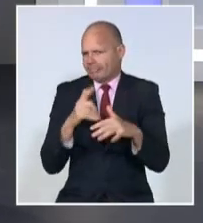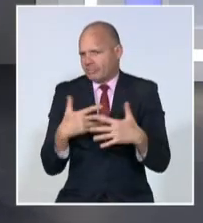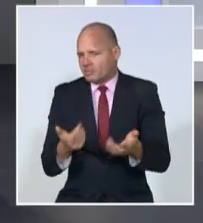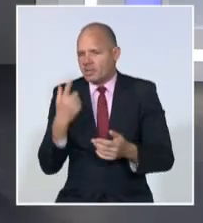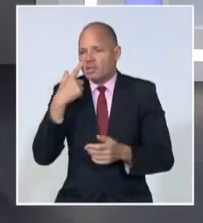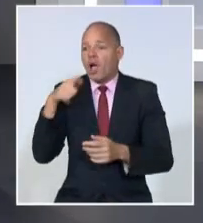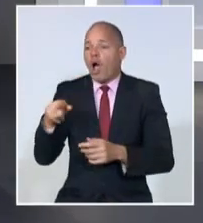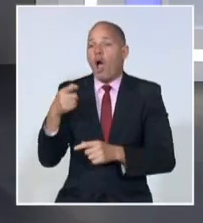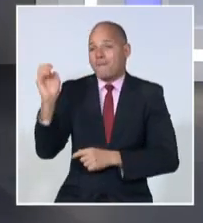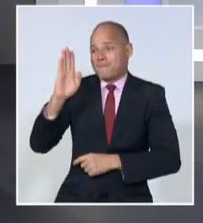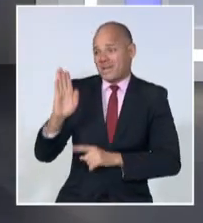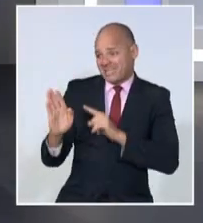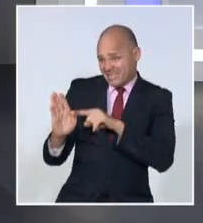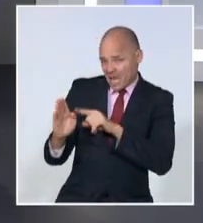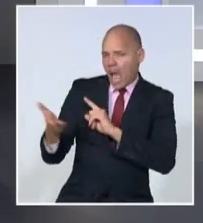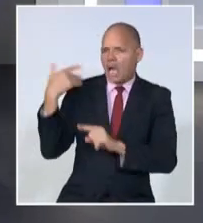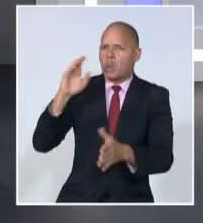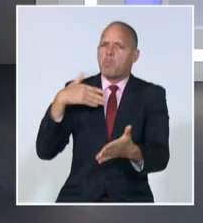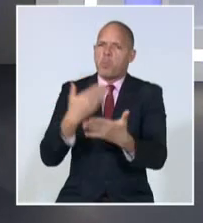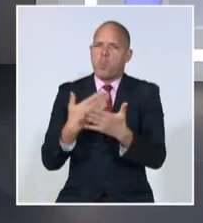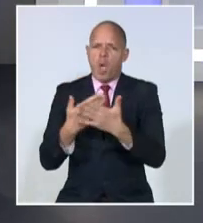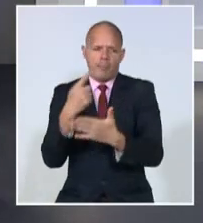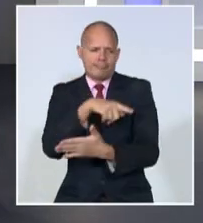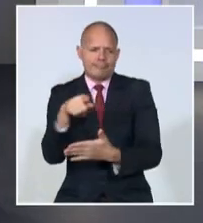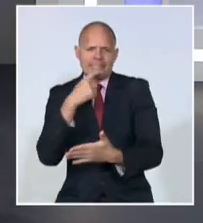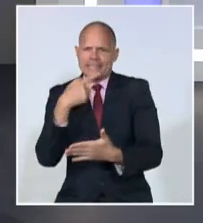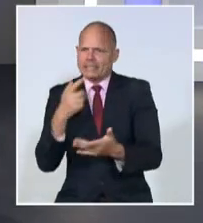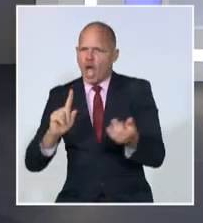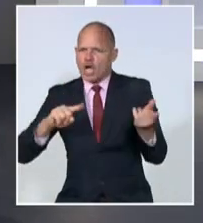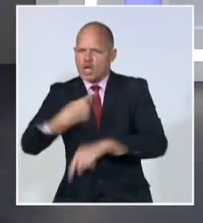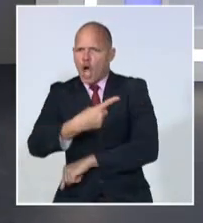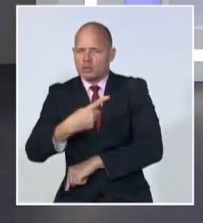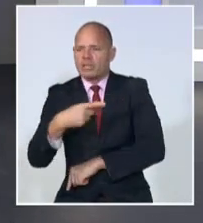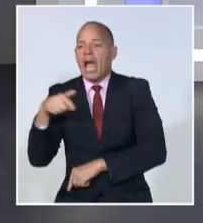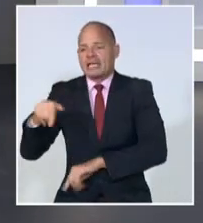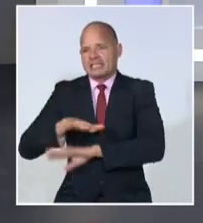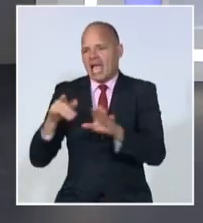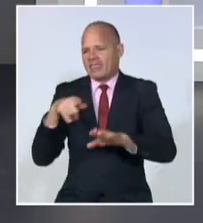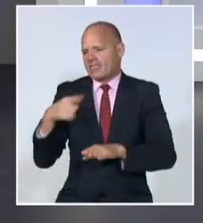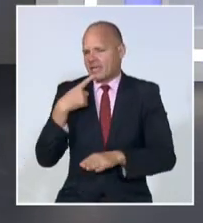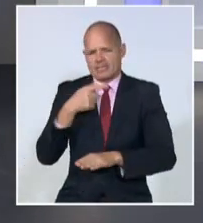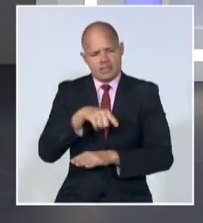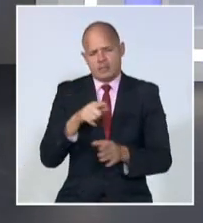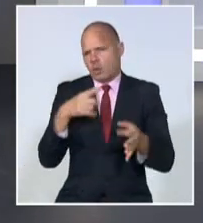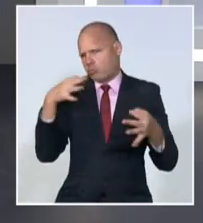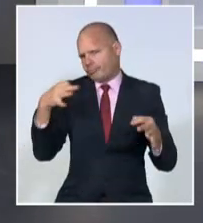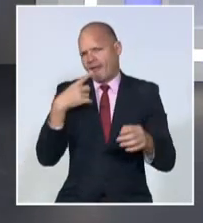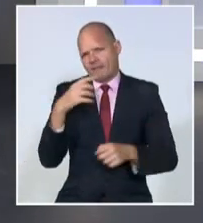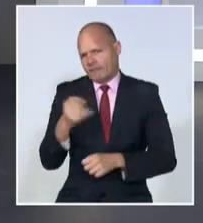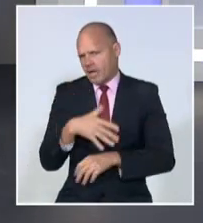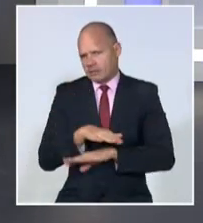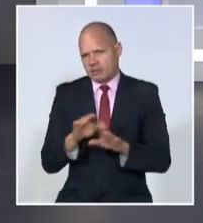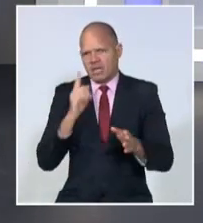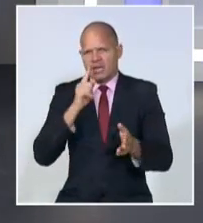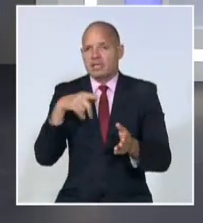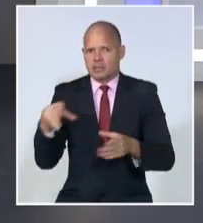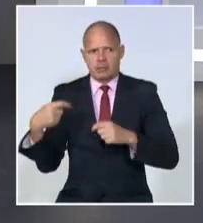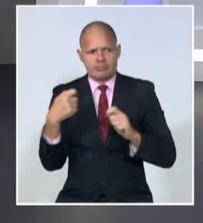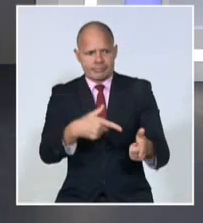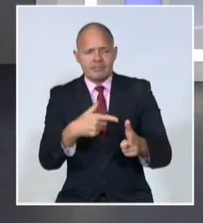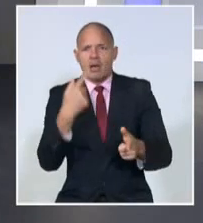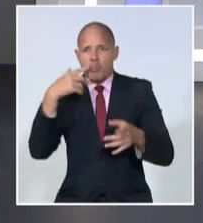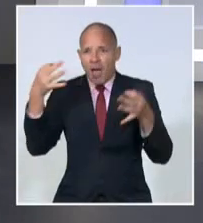las pruebas presentadas por la empresa Odebrecht en su contra. La acción se basa en que los documentos fueron entregados sin autorización judicial